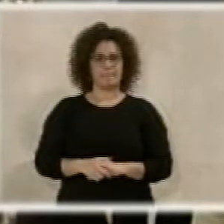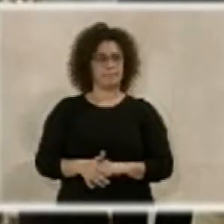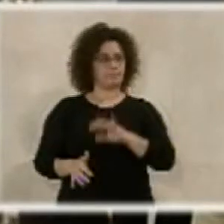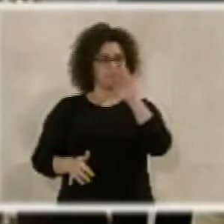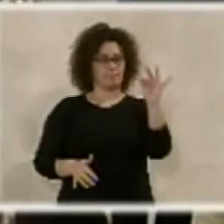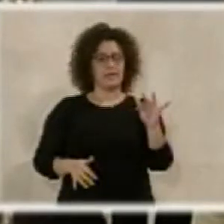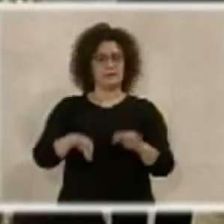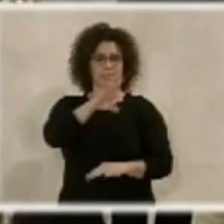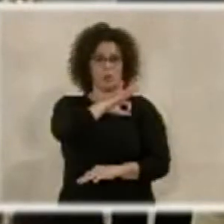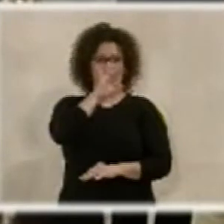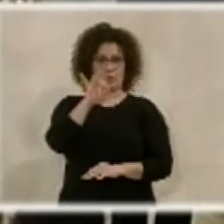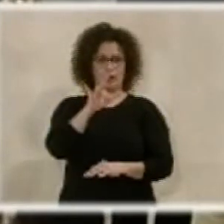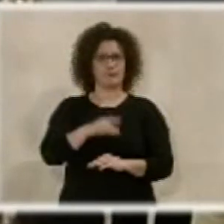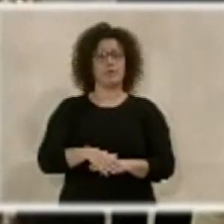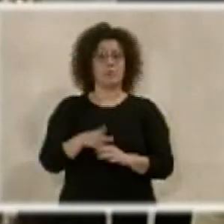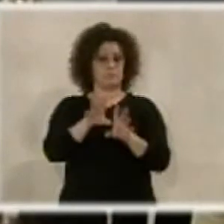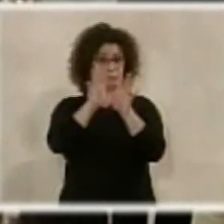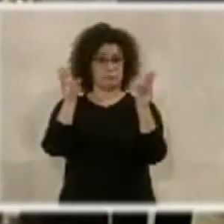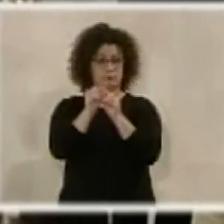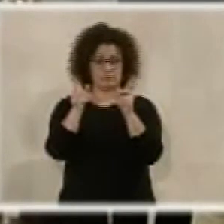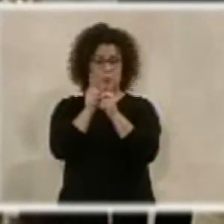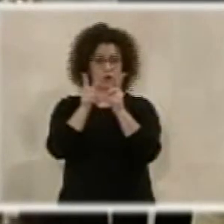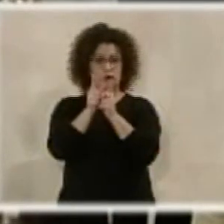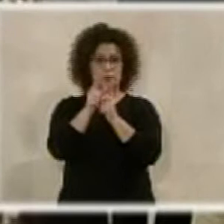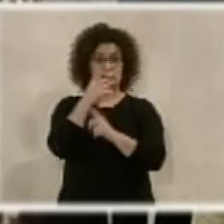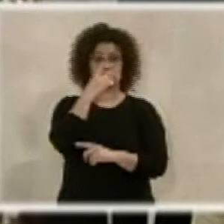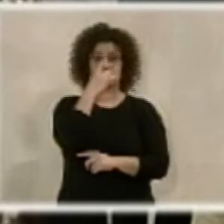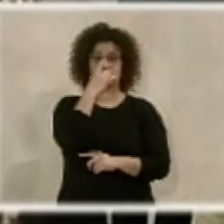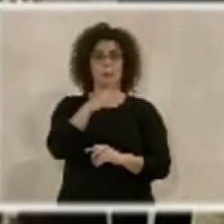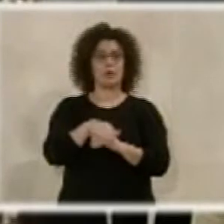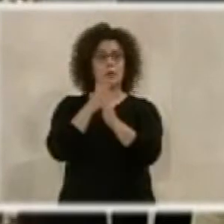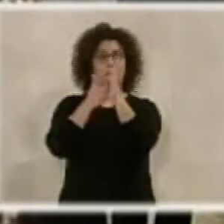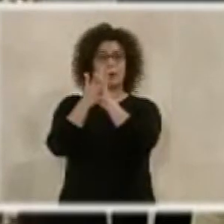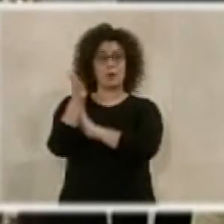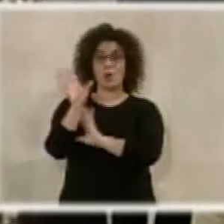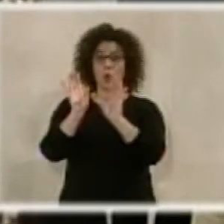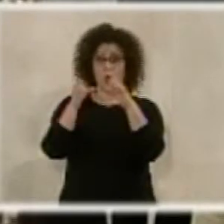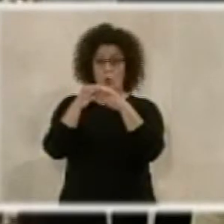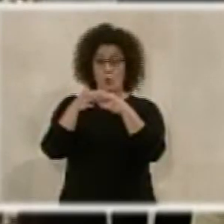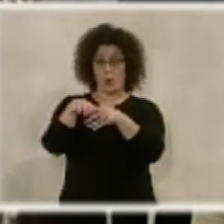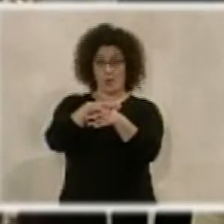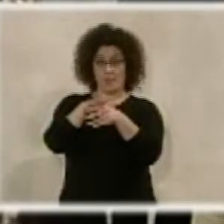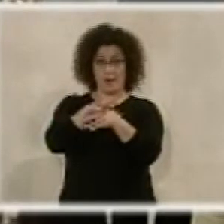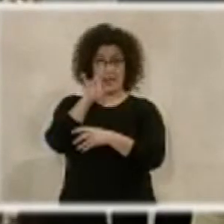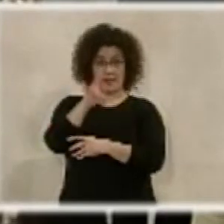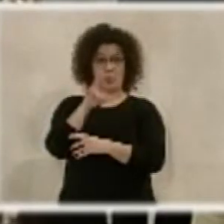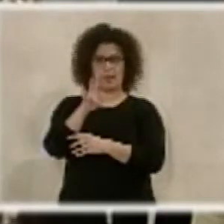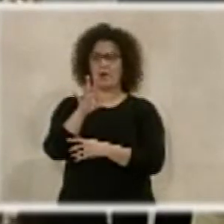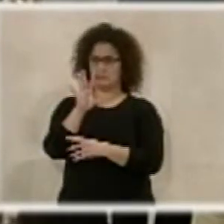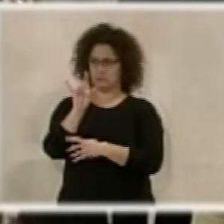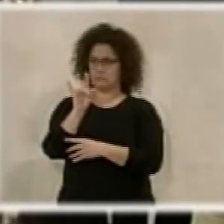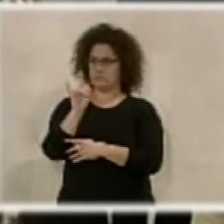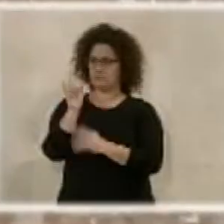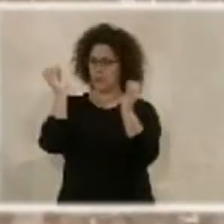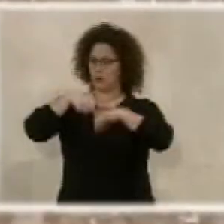Señor Esteban. Sí, muy brevemente, para decir que el Grupo Municipal de Izquierda Unida aprobará, evidentemente,